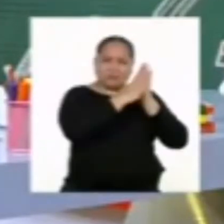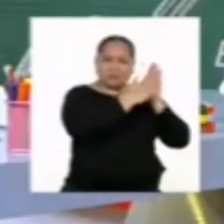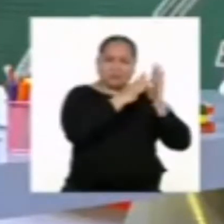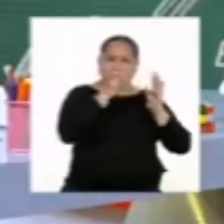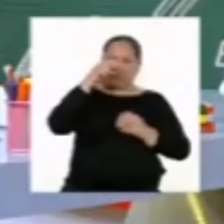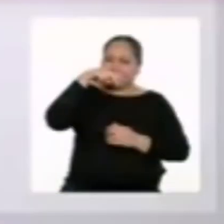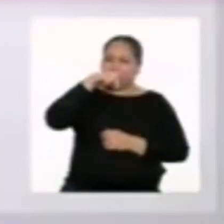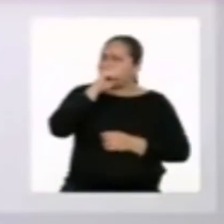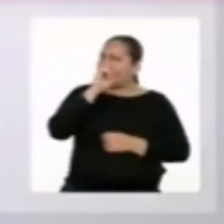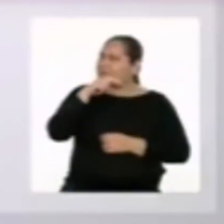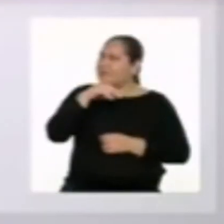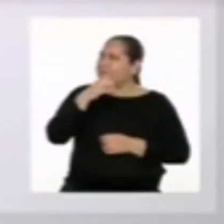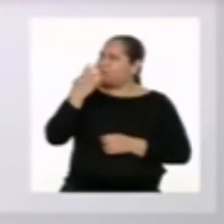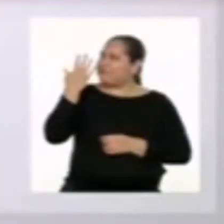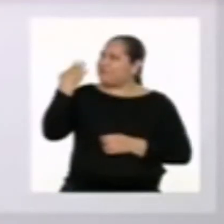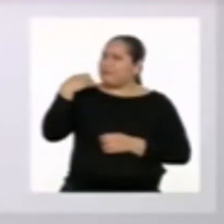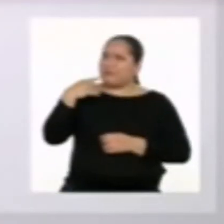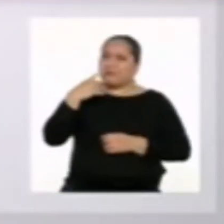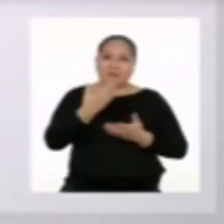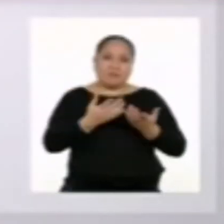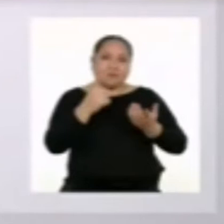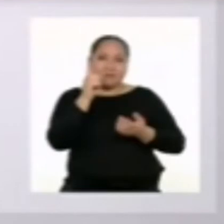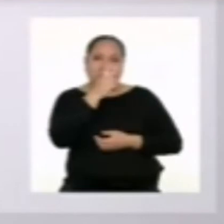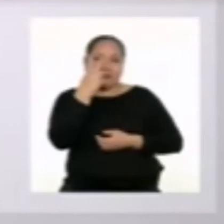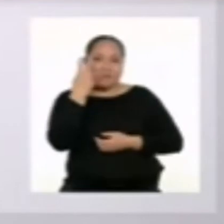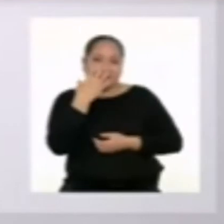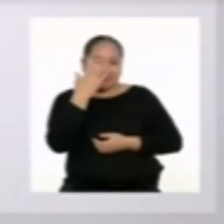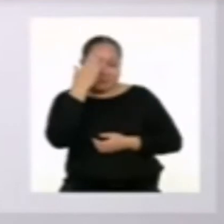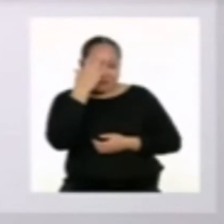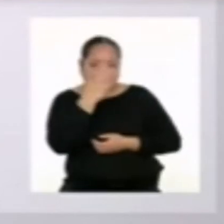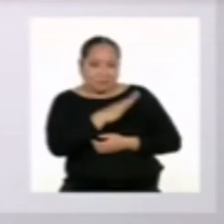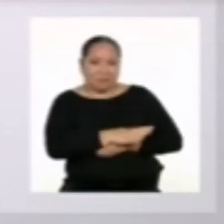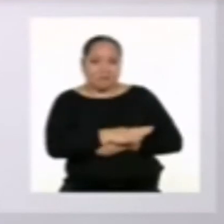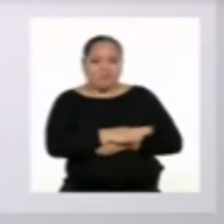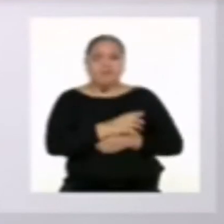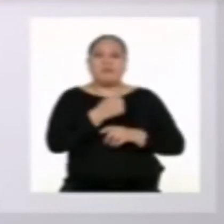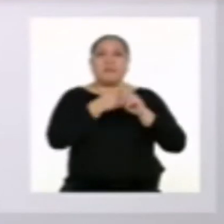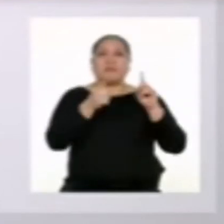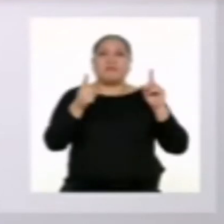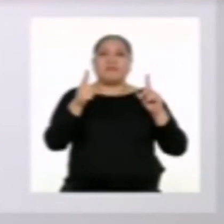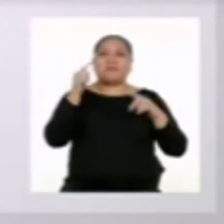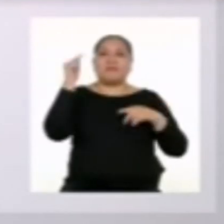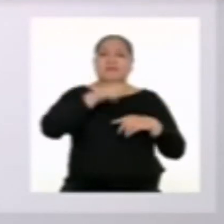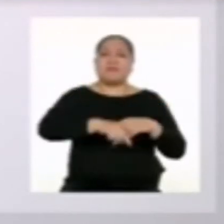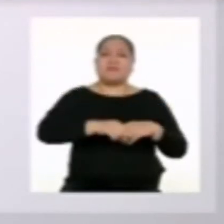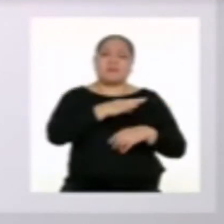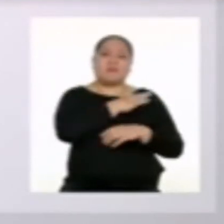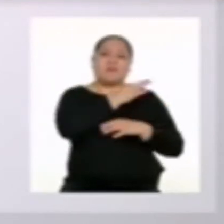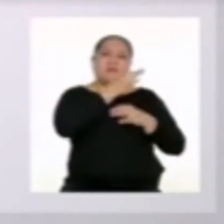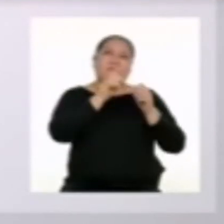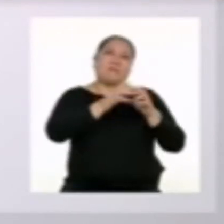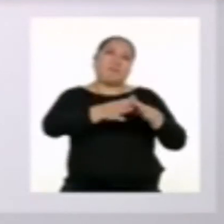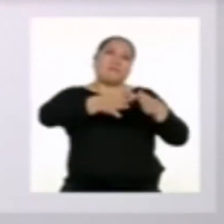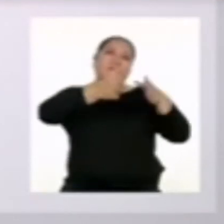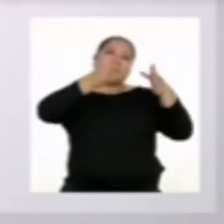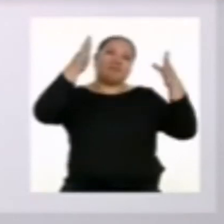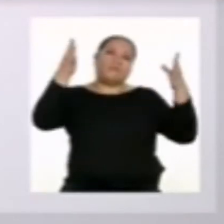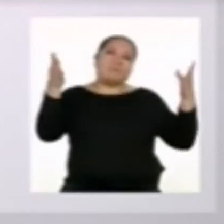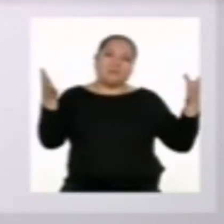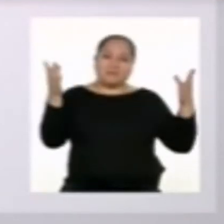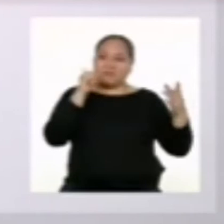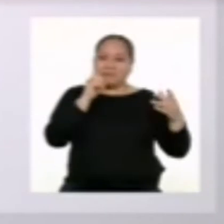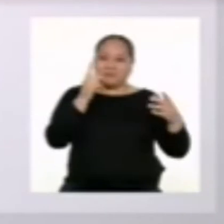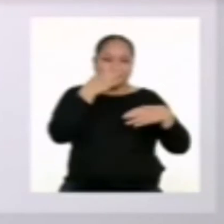fanzine antes. Quizá no lo sabes, pero el fanzine tiene un espíritu más libre, sin ningún